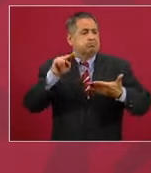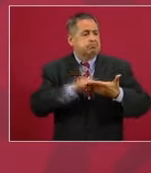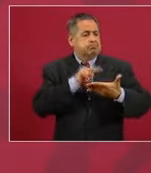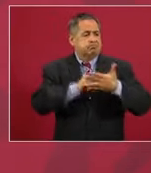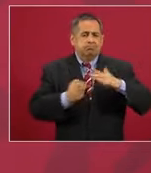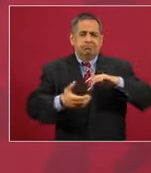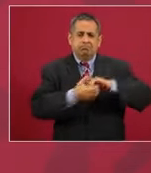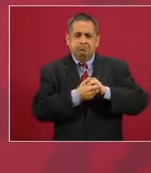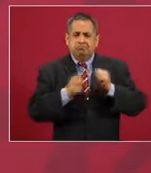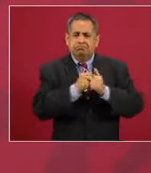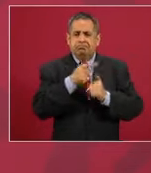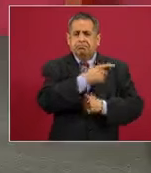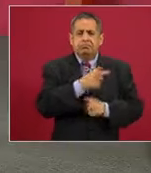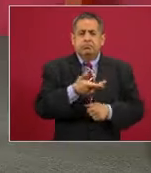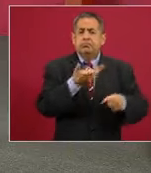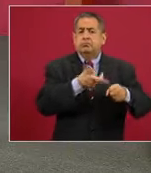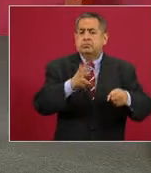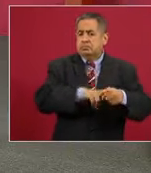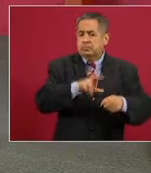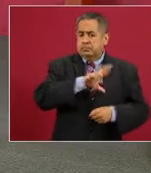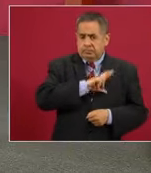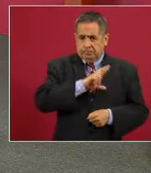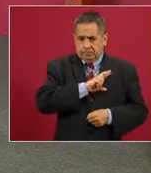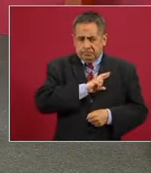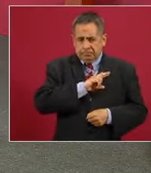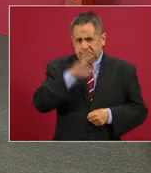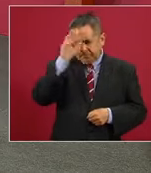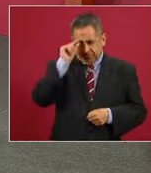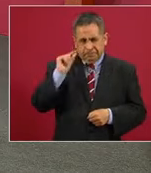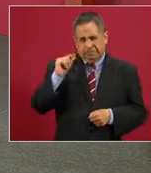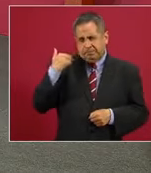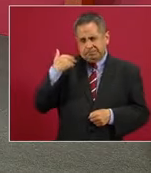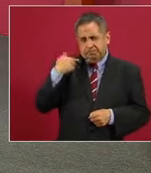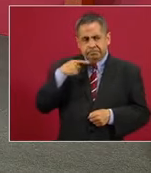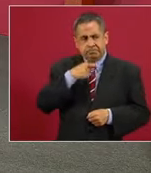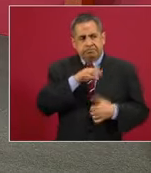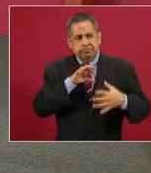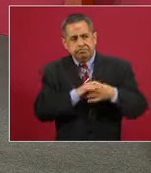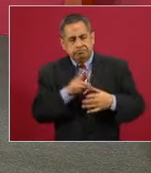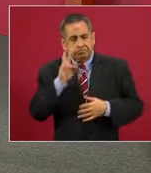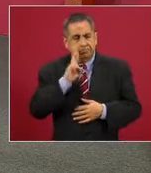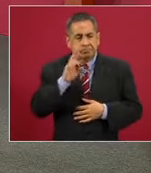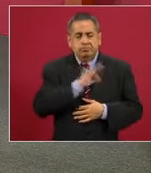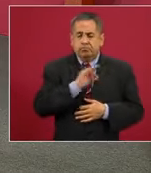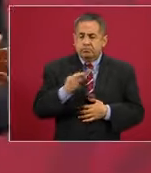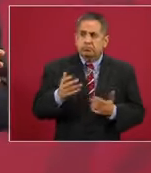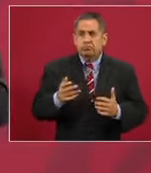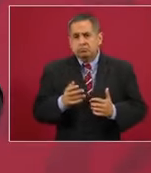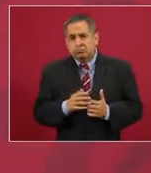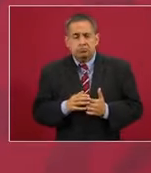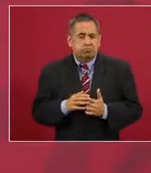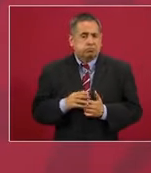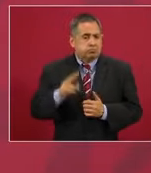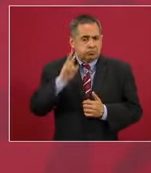privados en esta etapa, lo podamos también